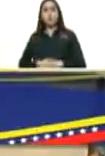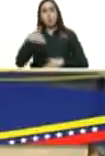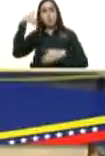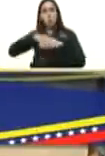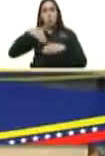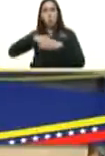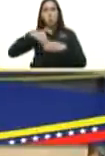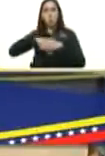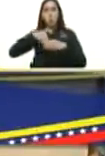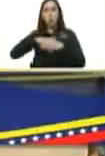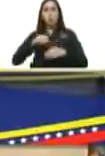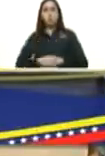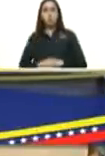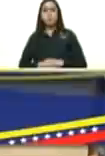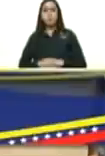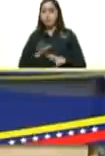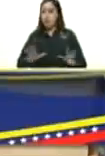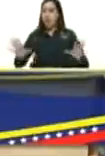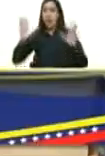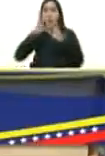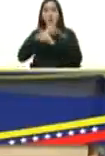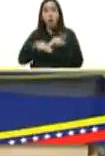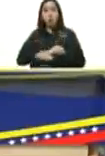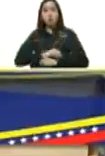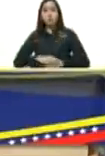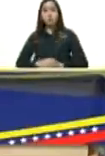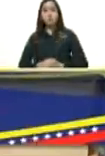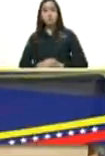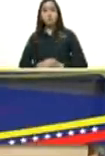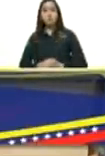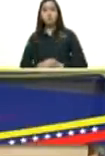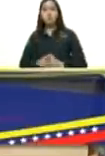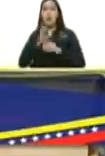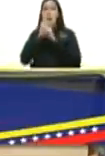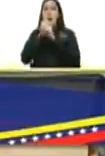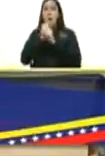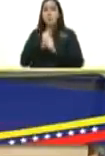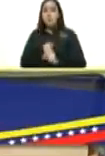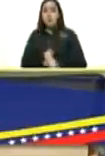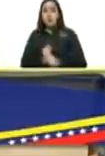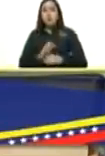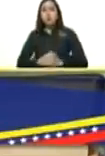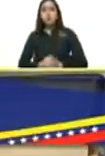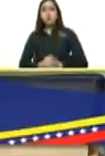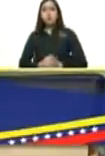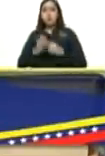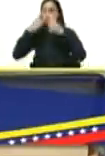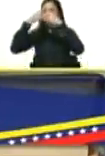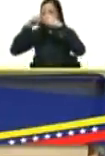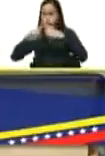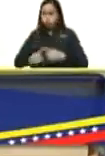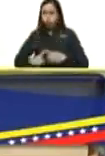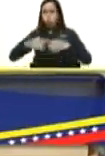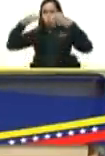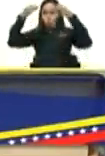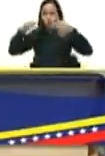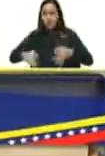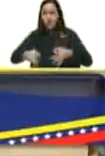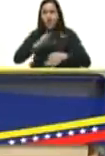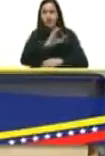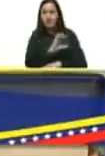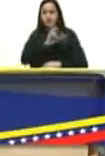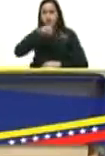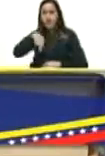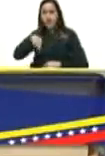y en la noche a esperar los reportes oficiales del consejo